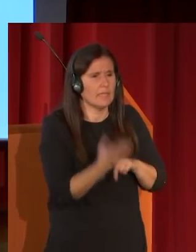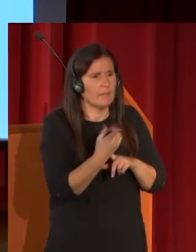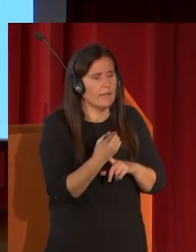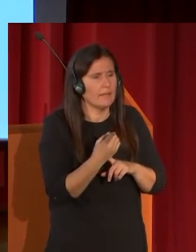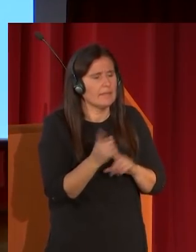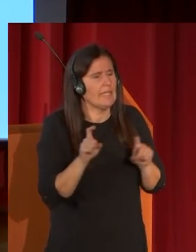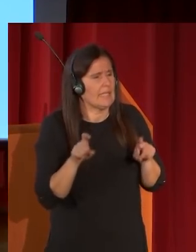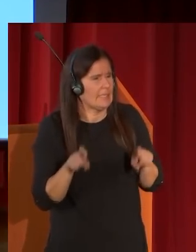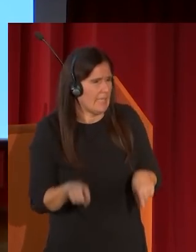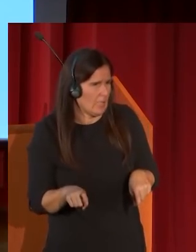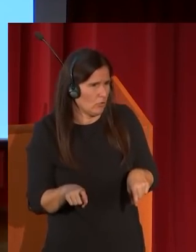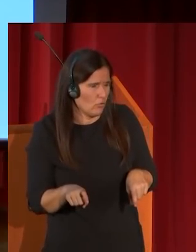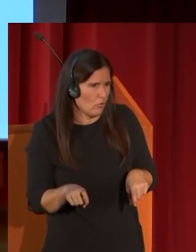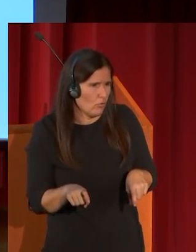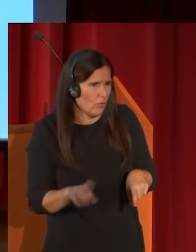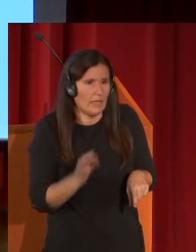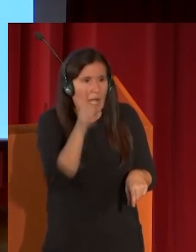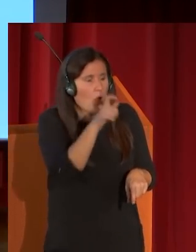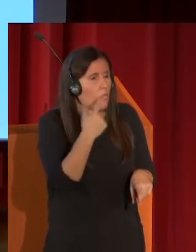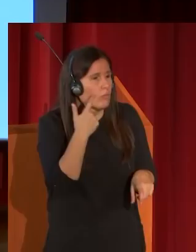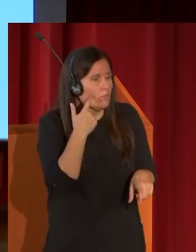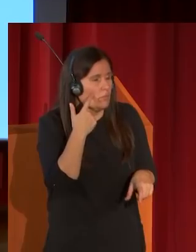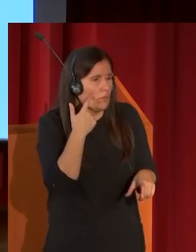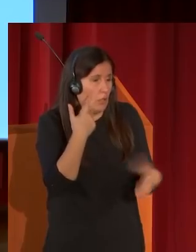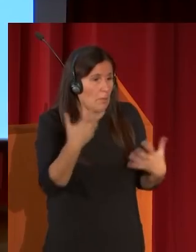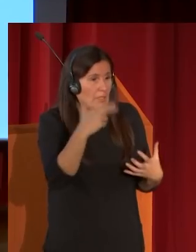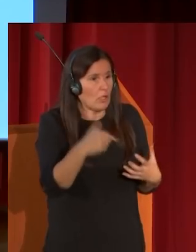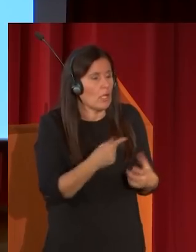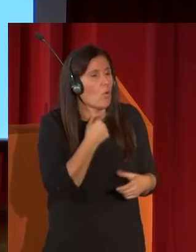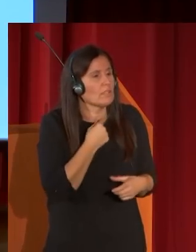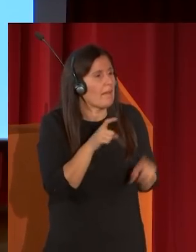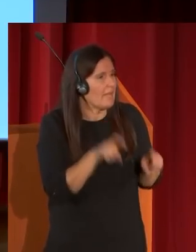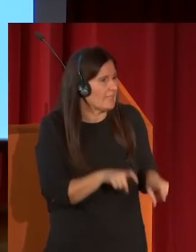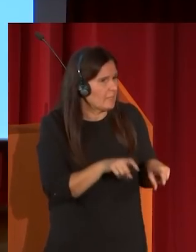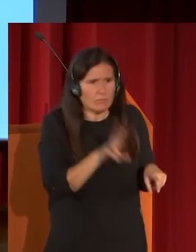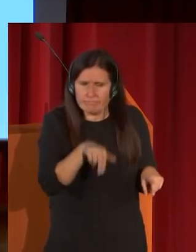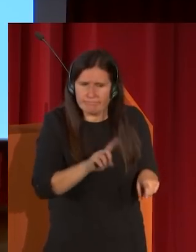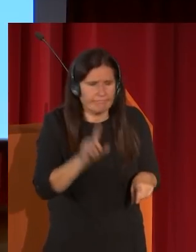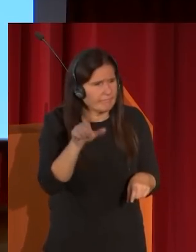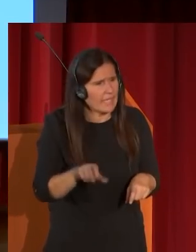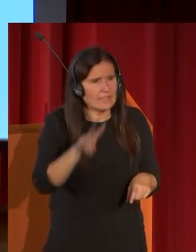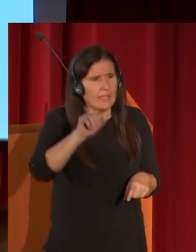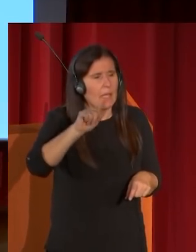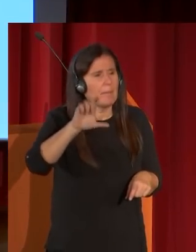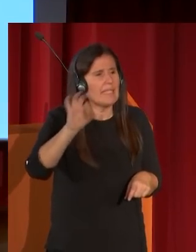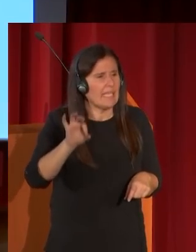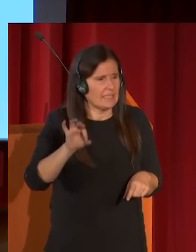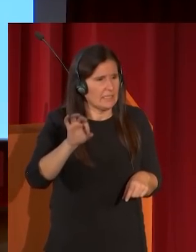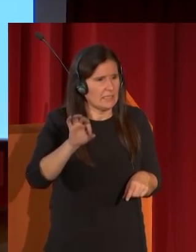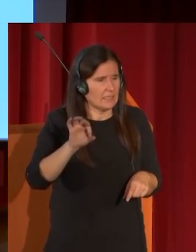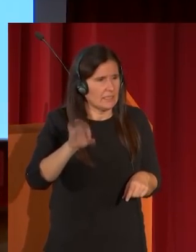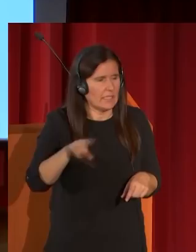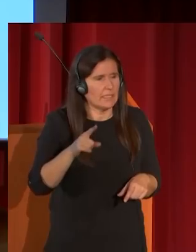descansando era un pintor que le gustaba descansar pero no es Vallés es Lorenzo Vallés el autor de